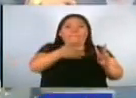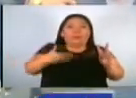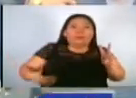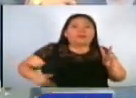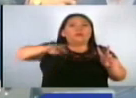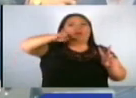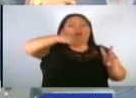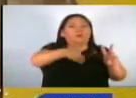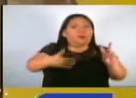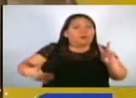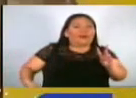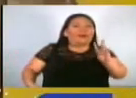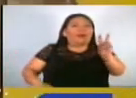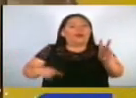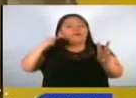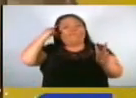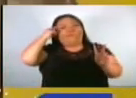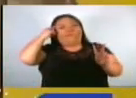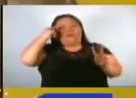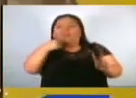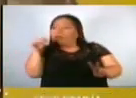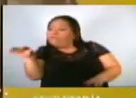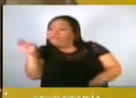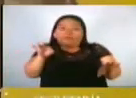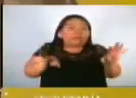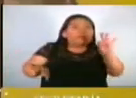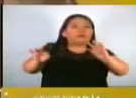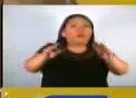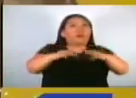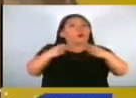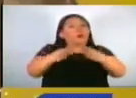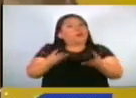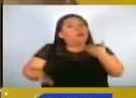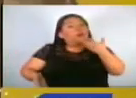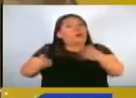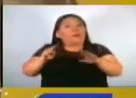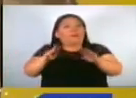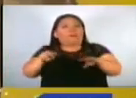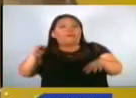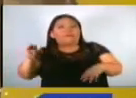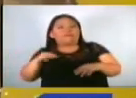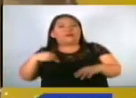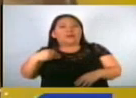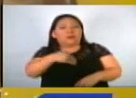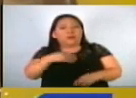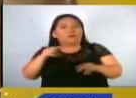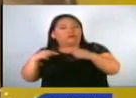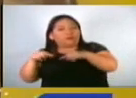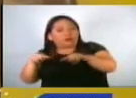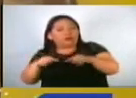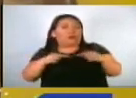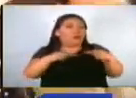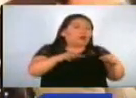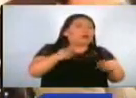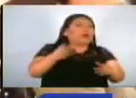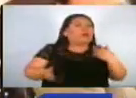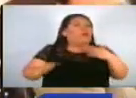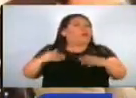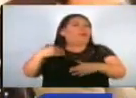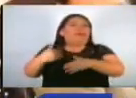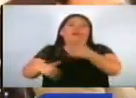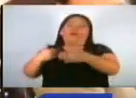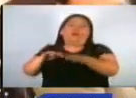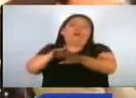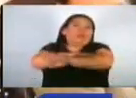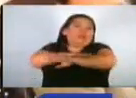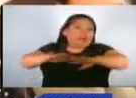fecha, Bukele debe definir su gabinete de gobierno. Algunos podrían continuar en sus cargos, mientras que otros podrían ser procesados tras la